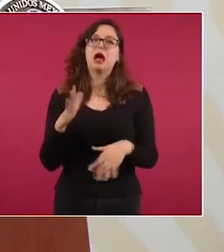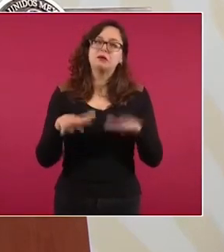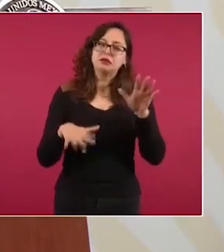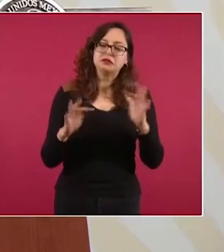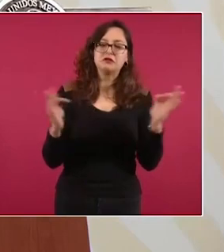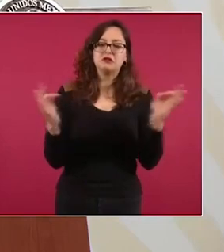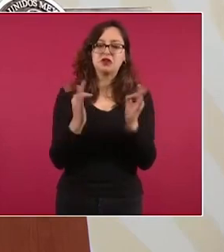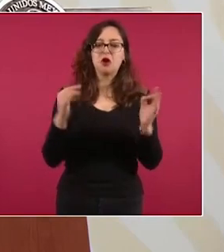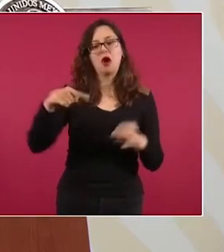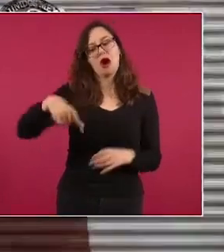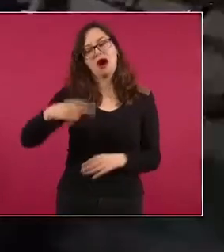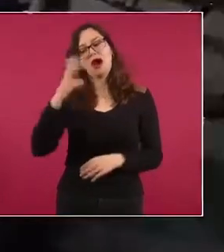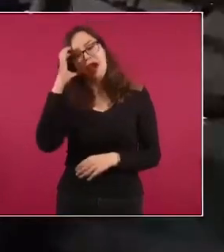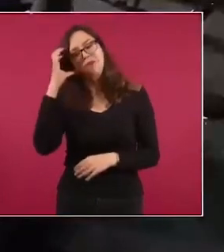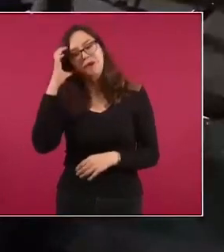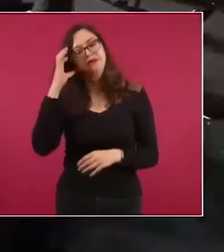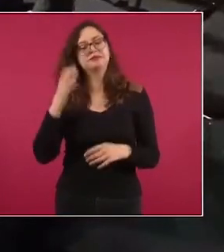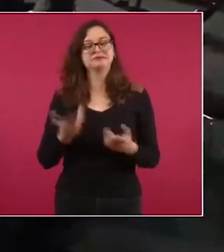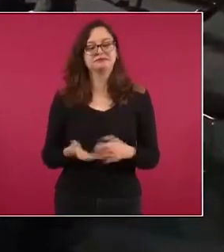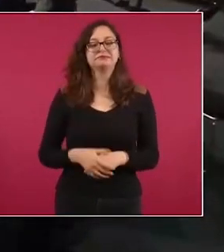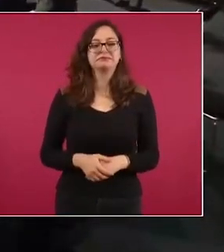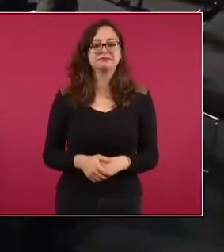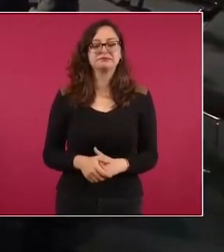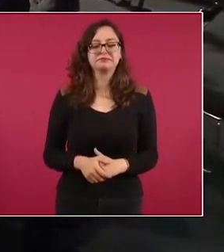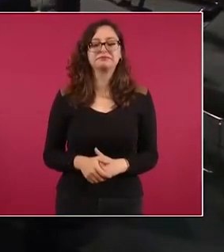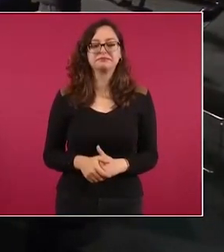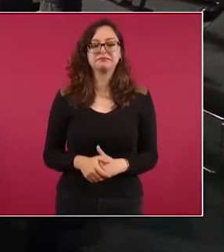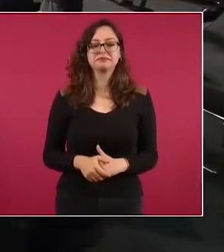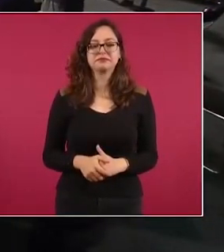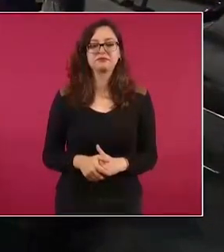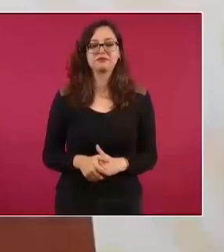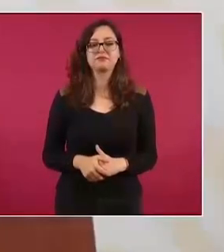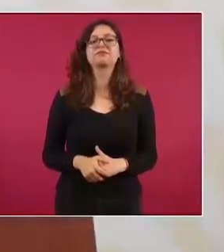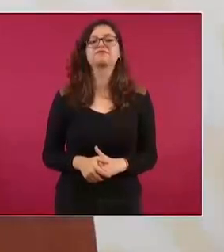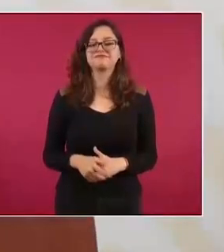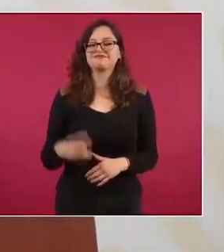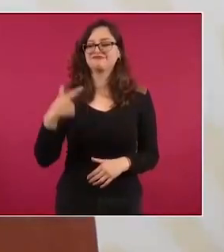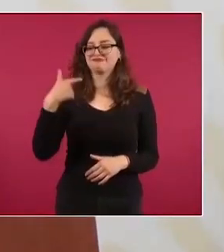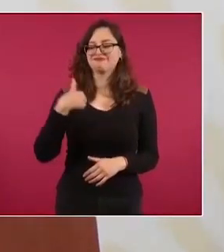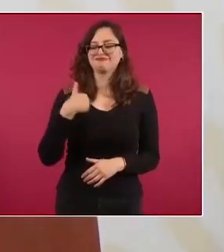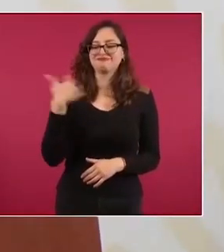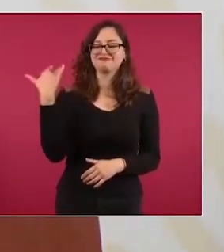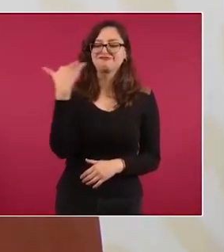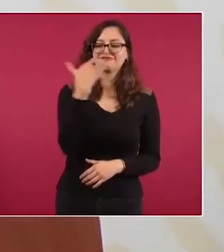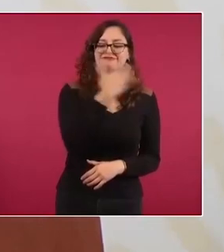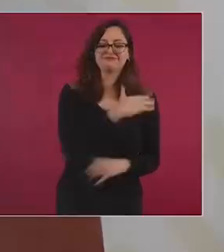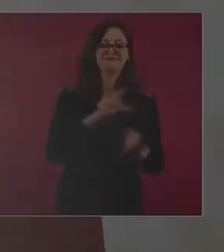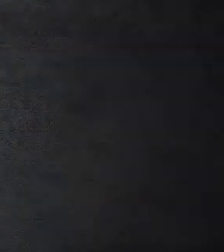a la cama entonces ya la vamos a disfrutar